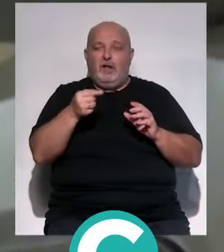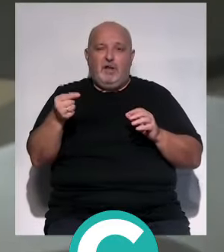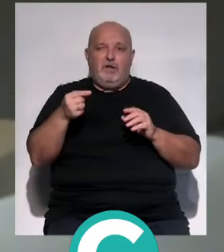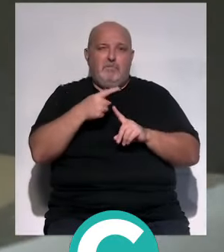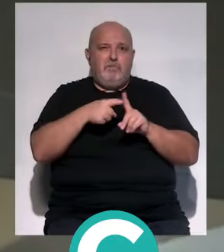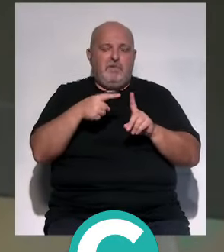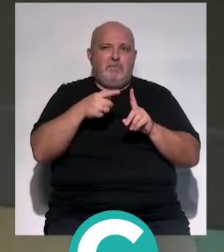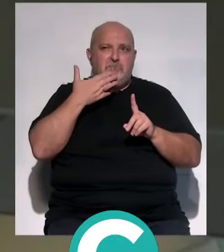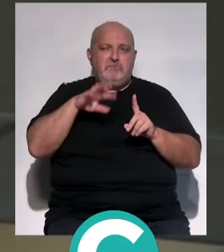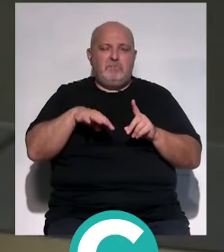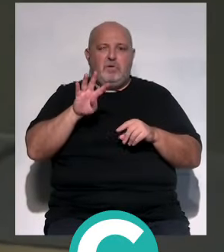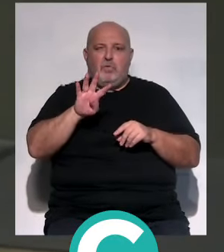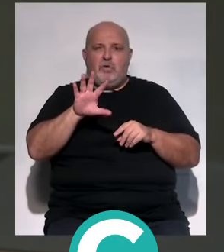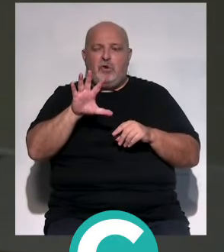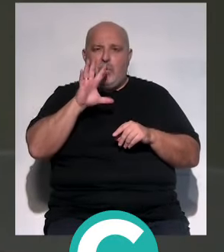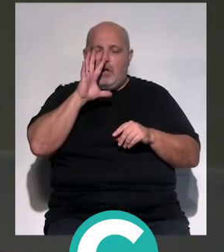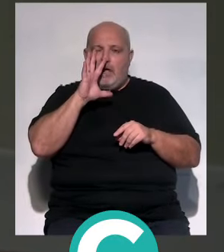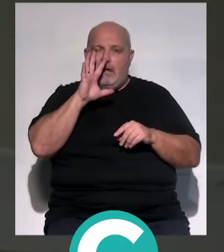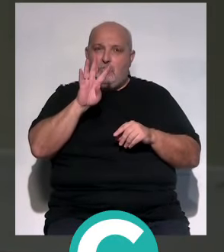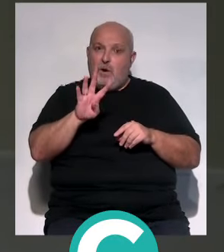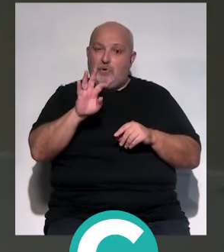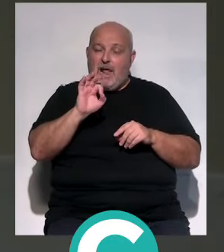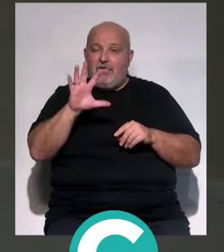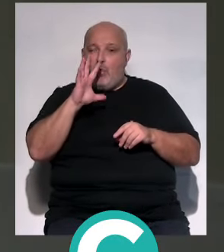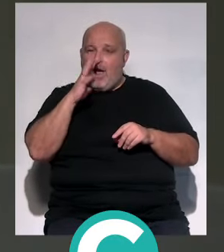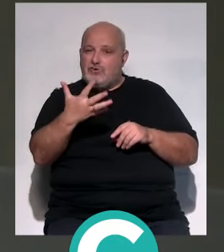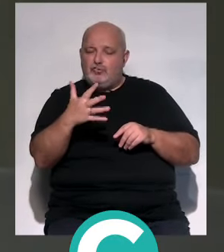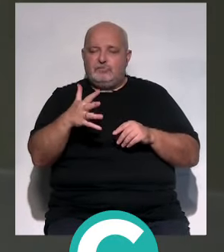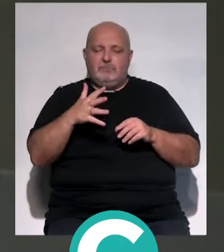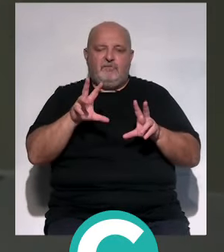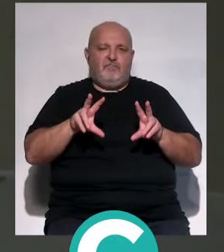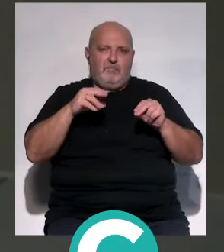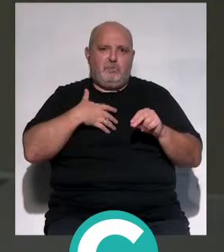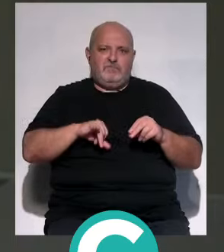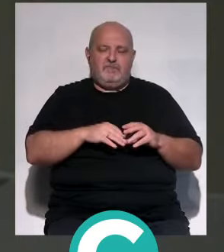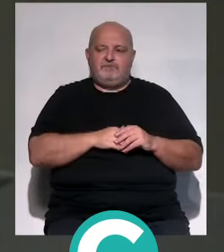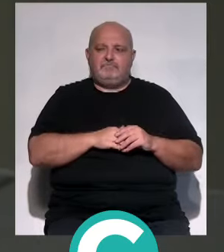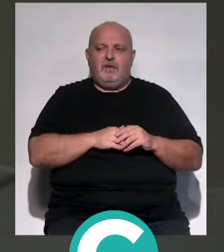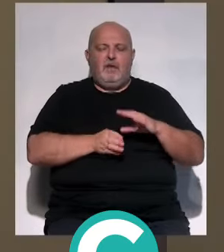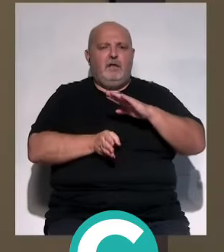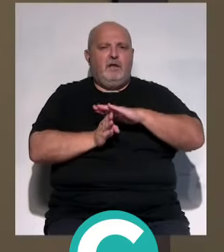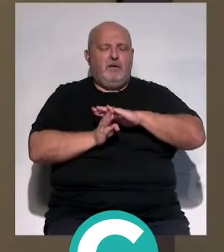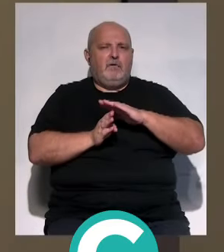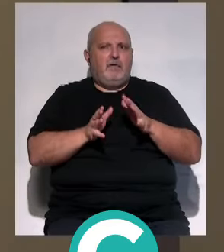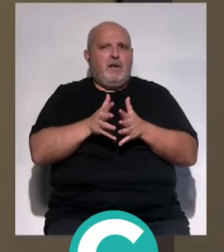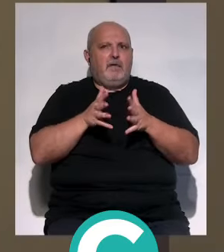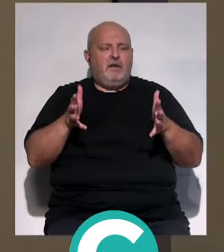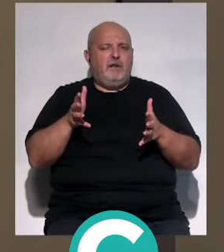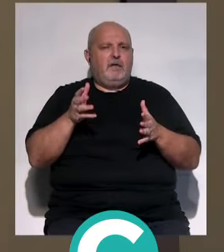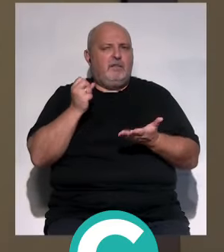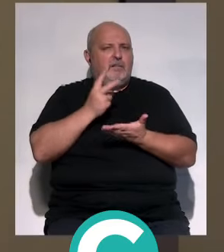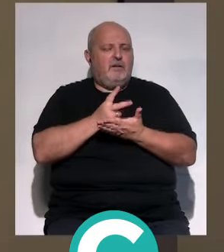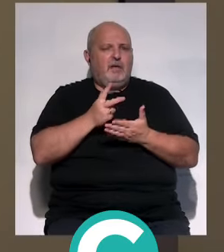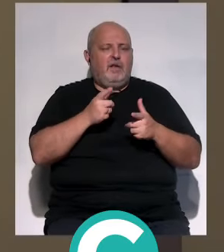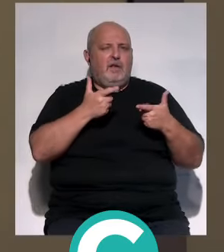una media de cuatro o cinco años podrá ser perfectamente. ¿Van a continuar, van a ampliar esta apuesta por